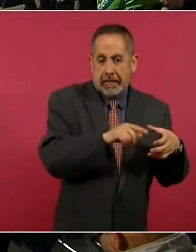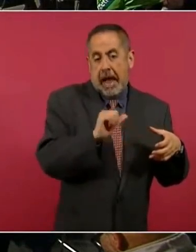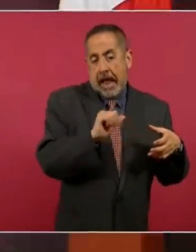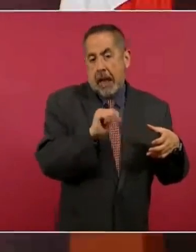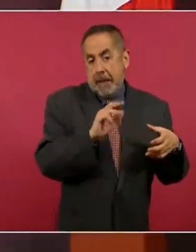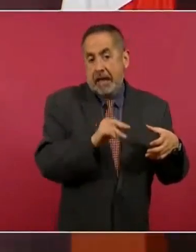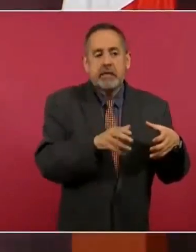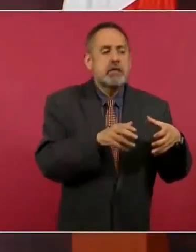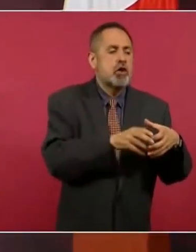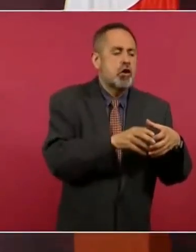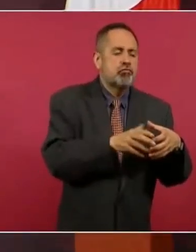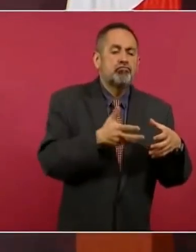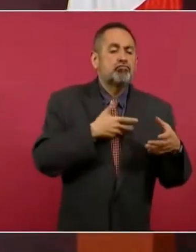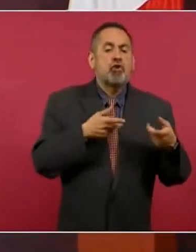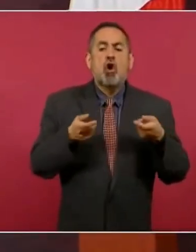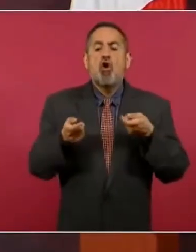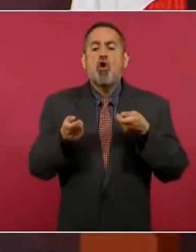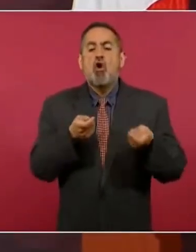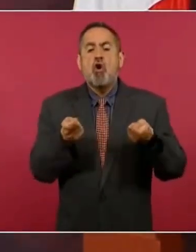tiene el control